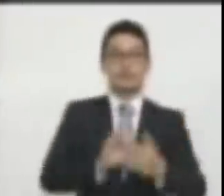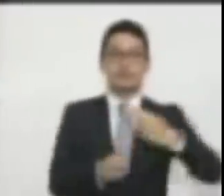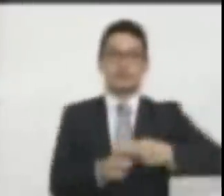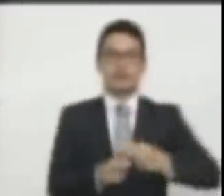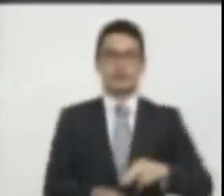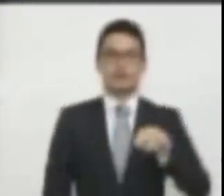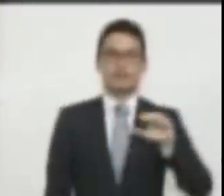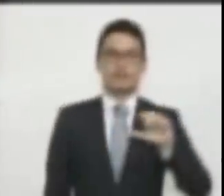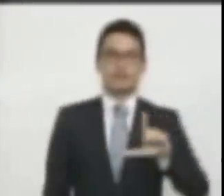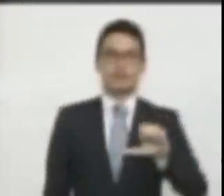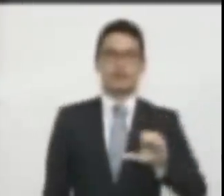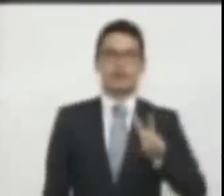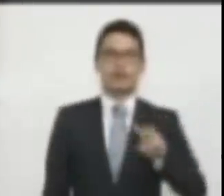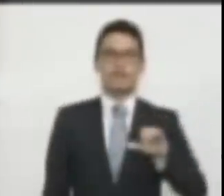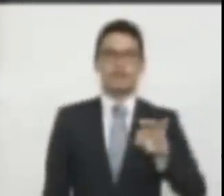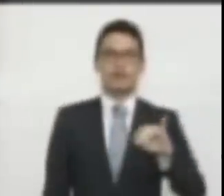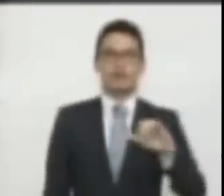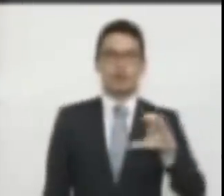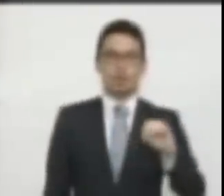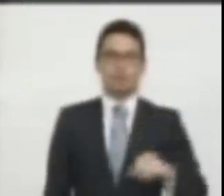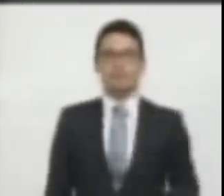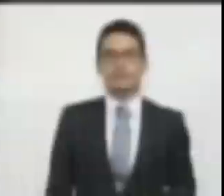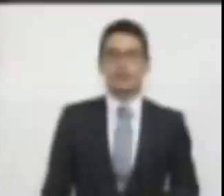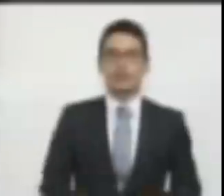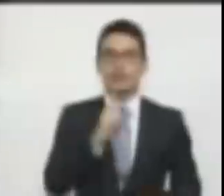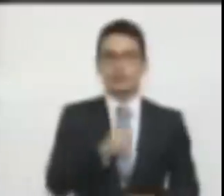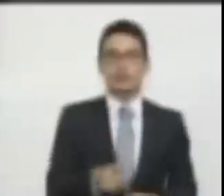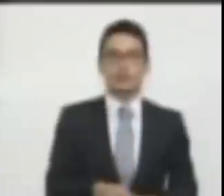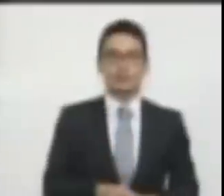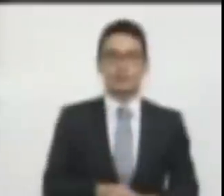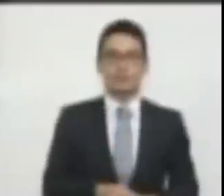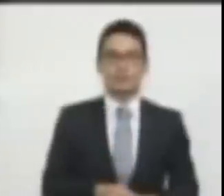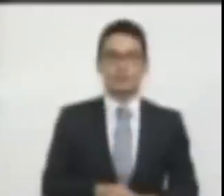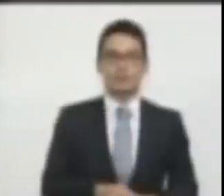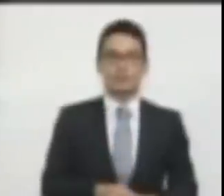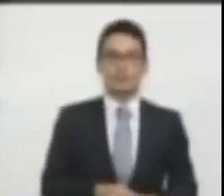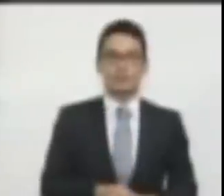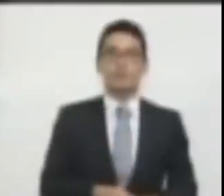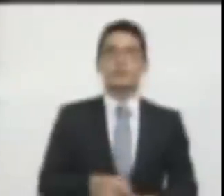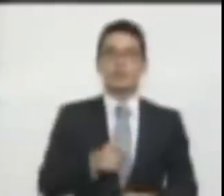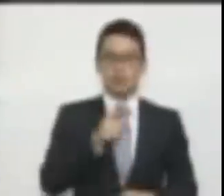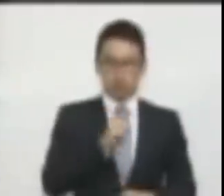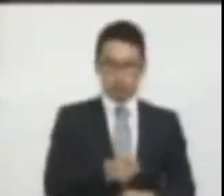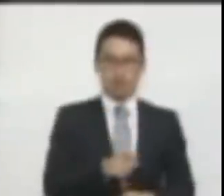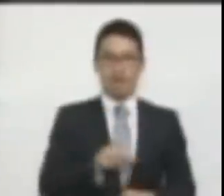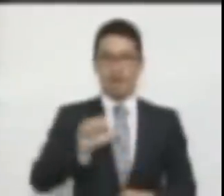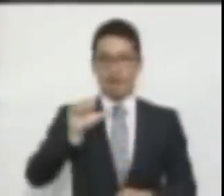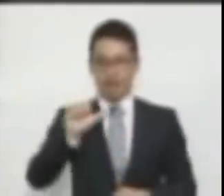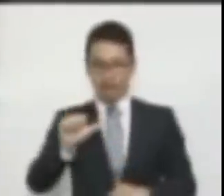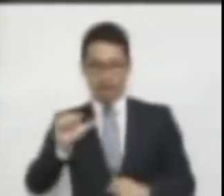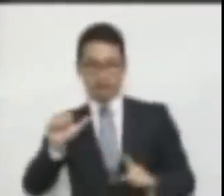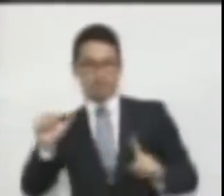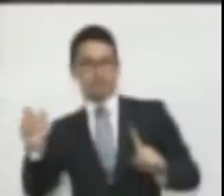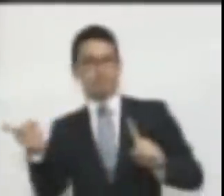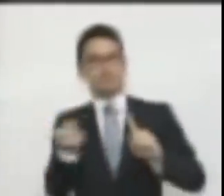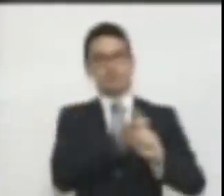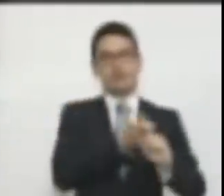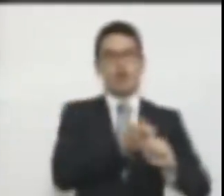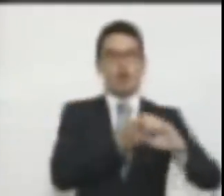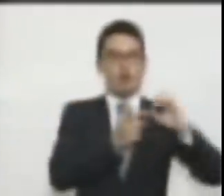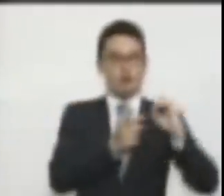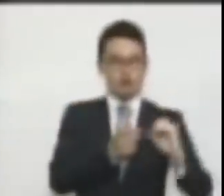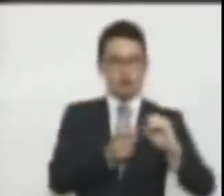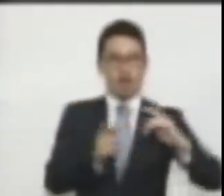contundente sobre este asunto. Dice, no, ya serás con varón como si fueras mujer. Es